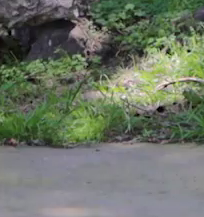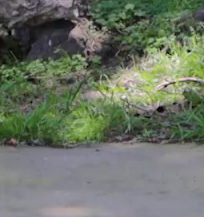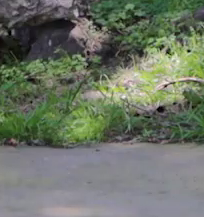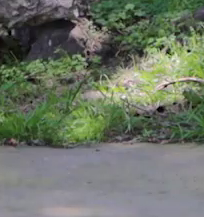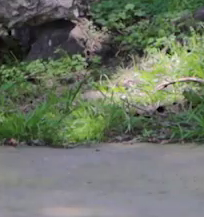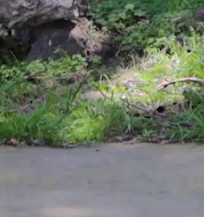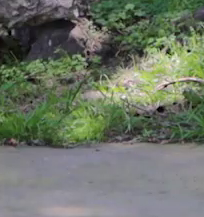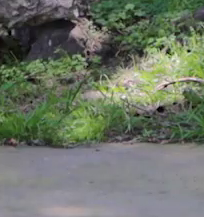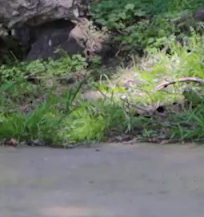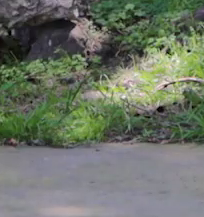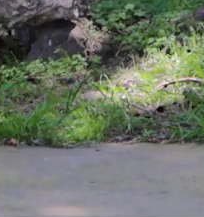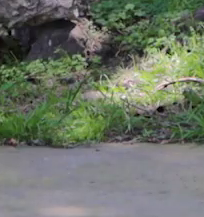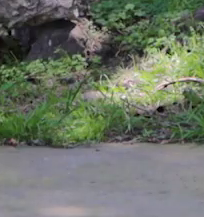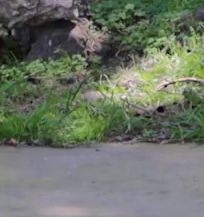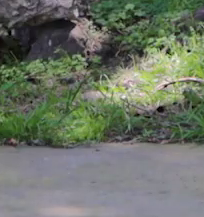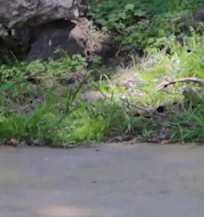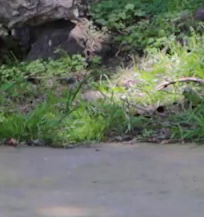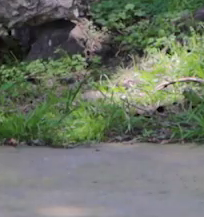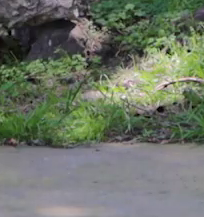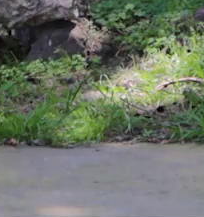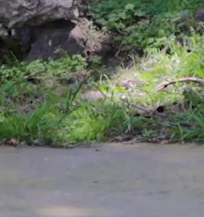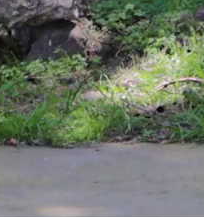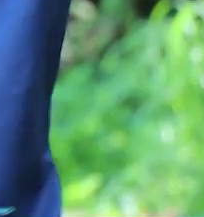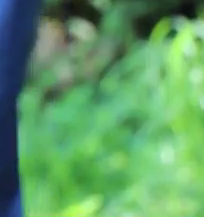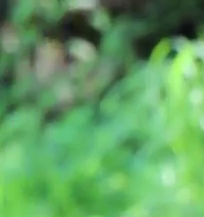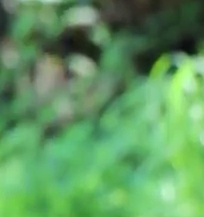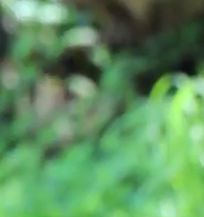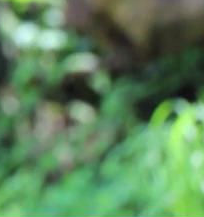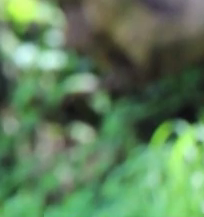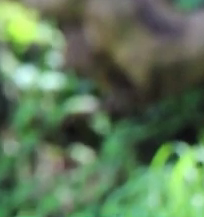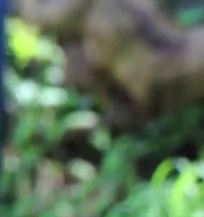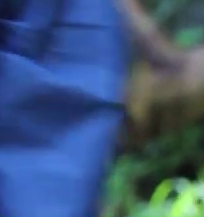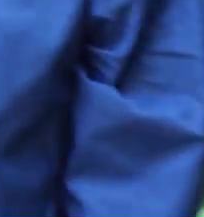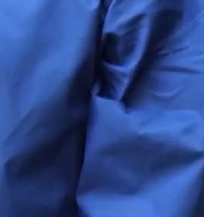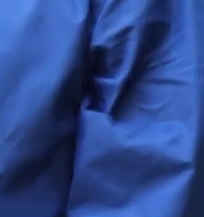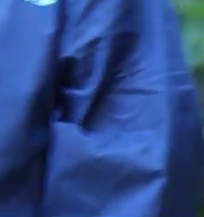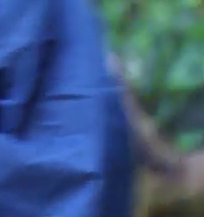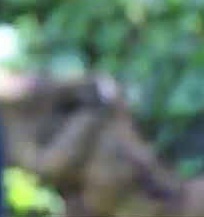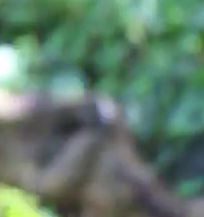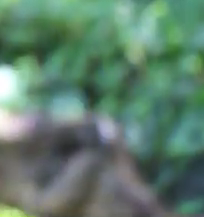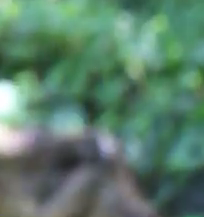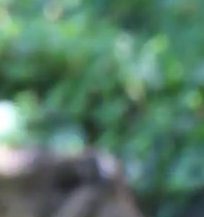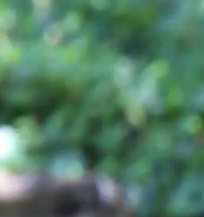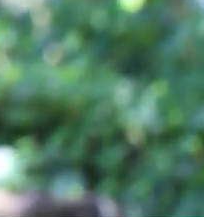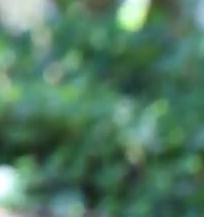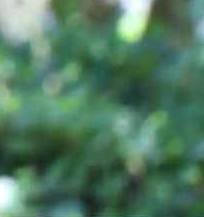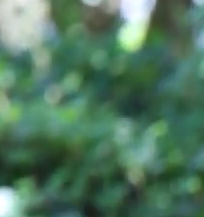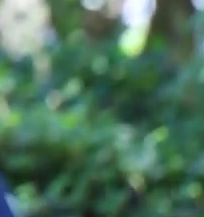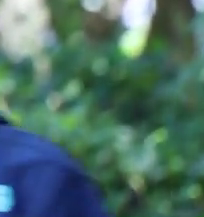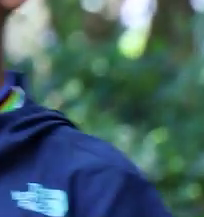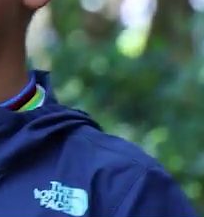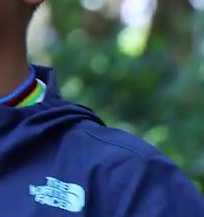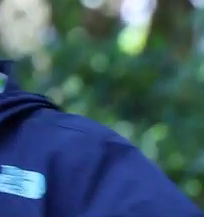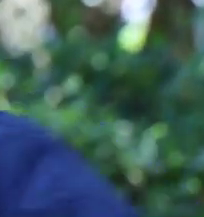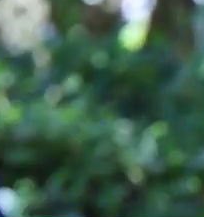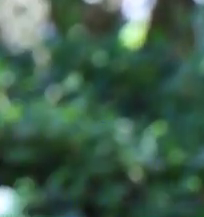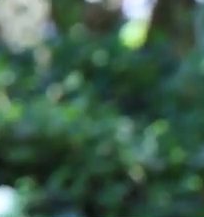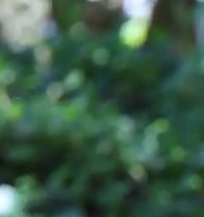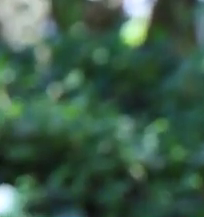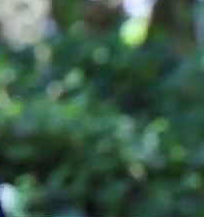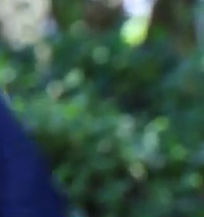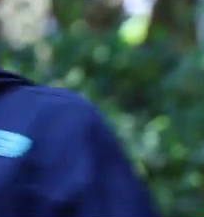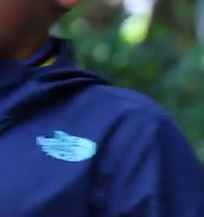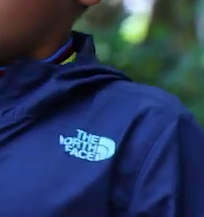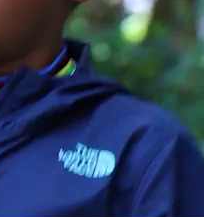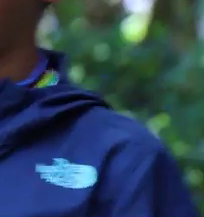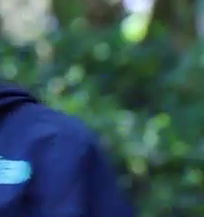descansamos movemos nuestros piecitos los pies movemos los pies nos relajamos respiramos